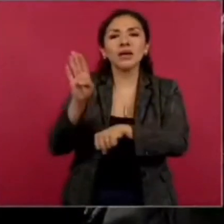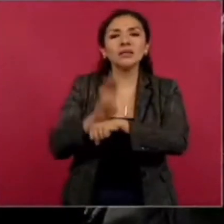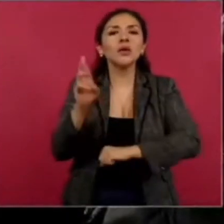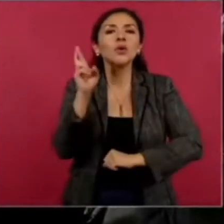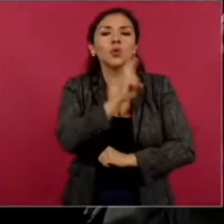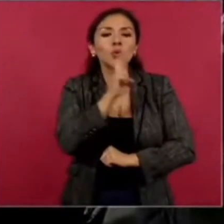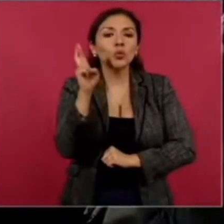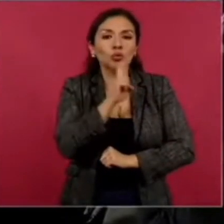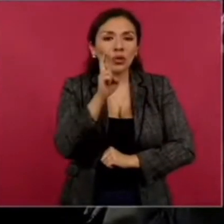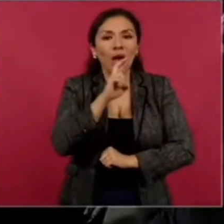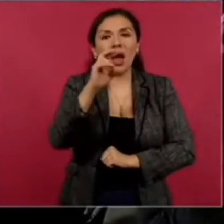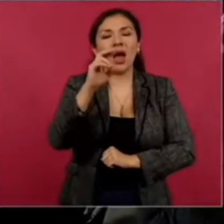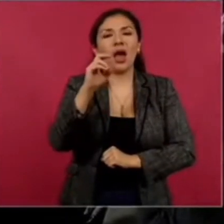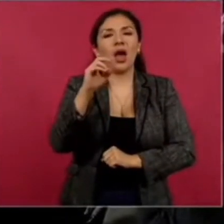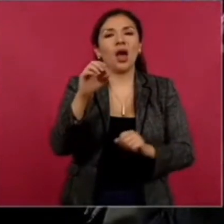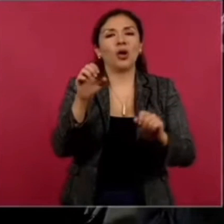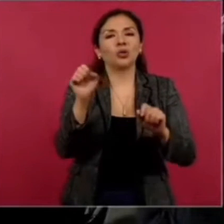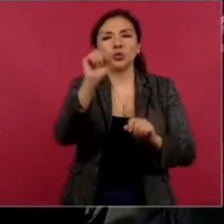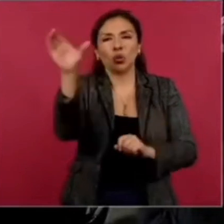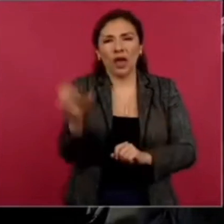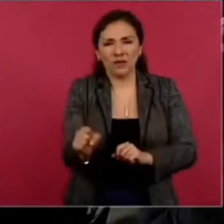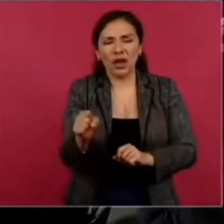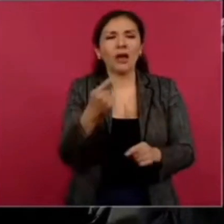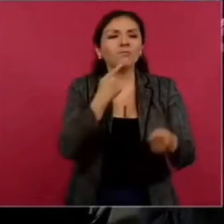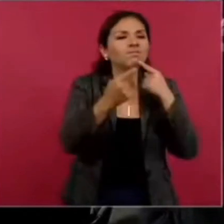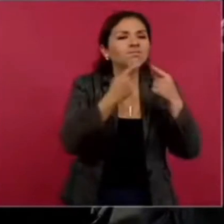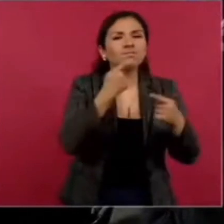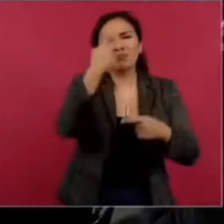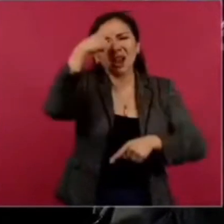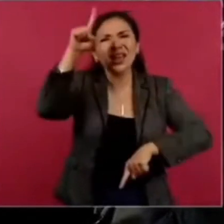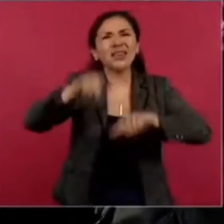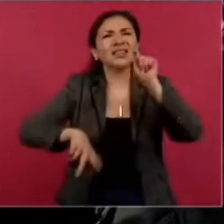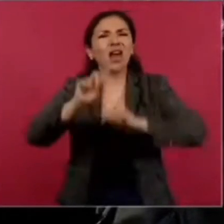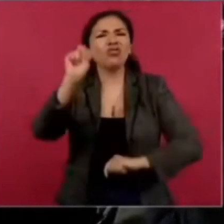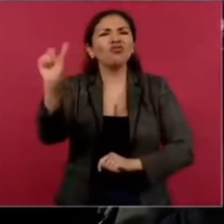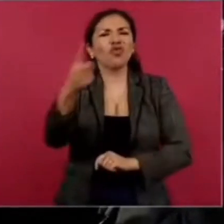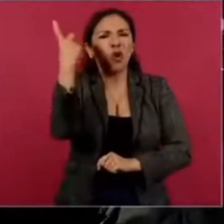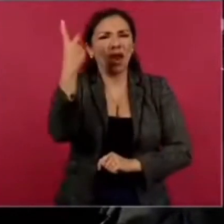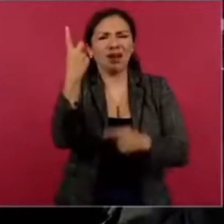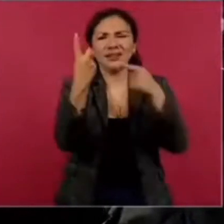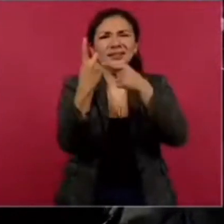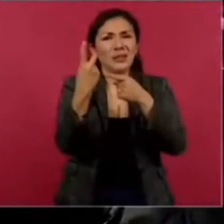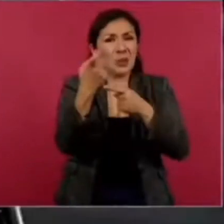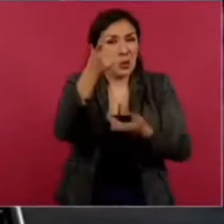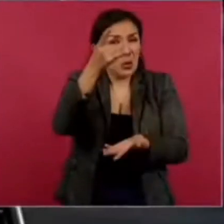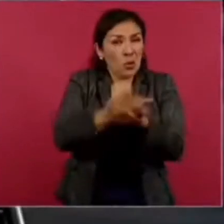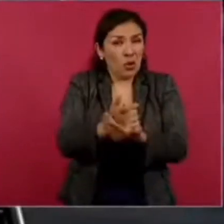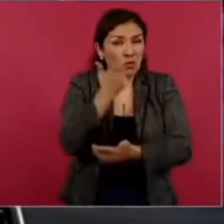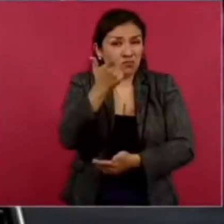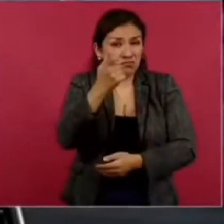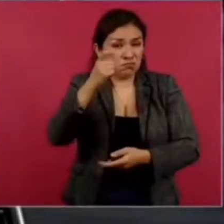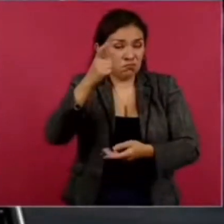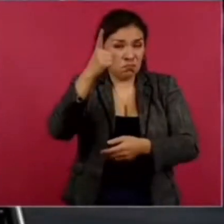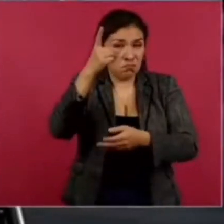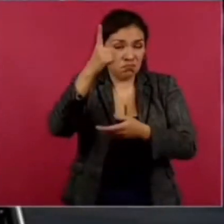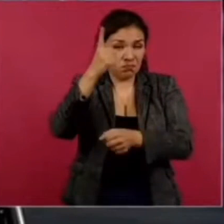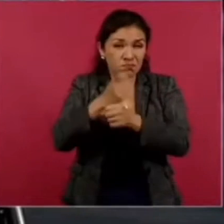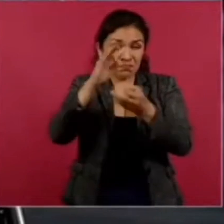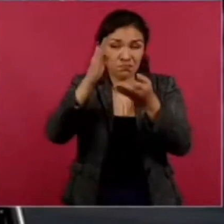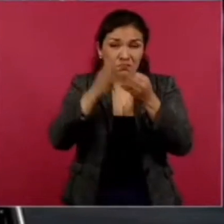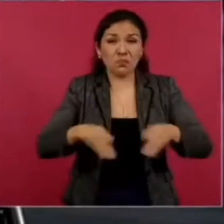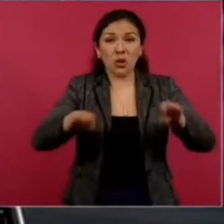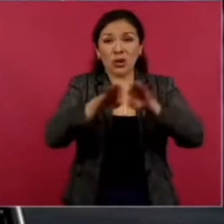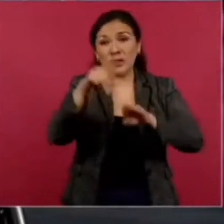China y Sudáfrica, se debatió sobre la desdolarización, es decir, eliminar al dólar como moneda única o principal en